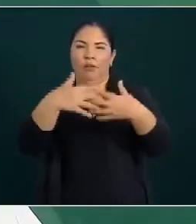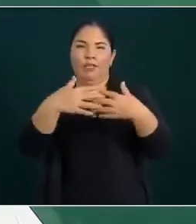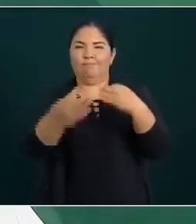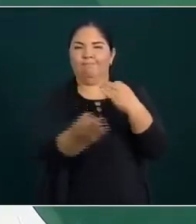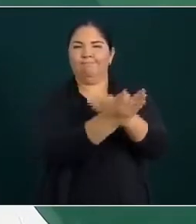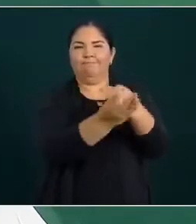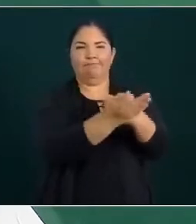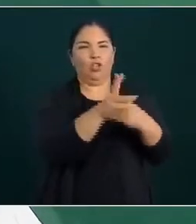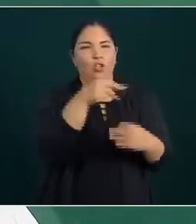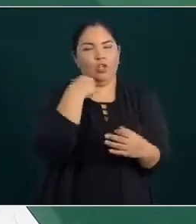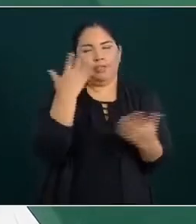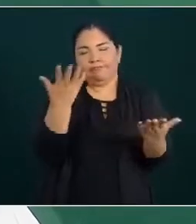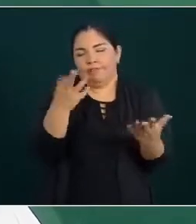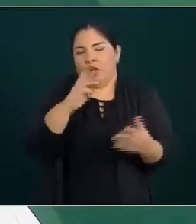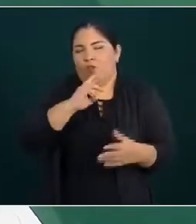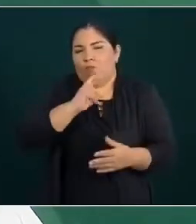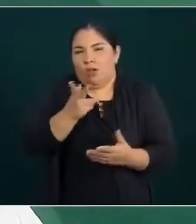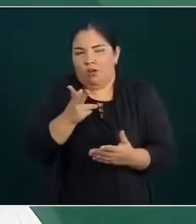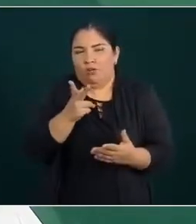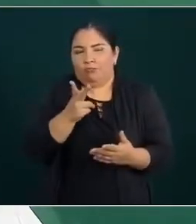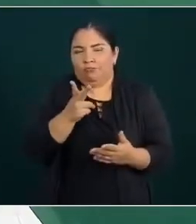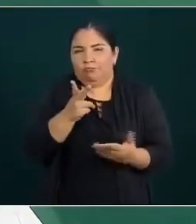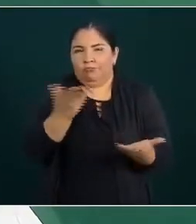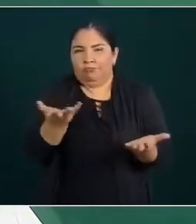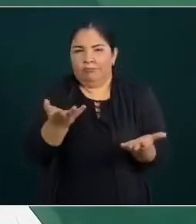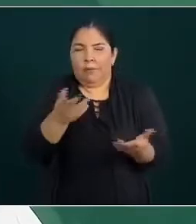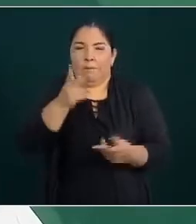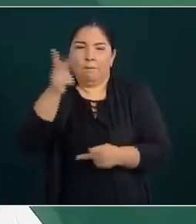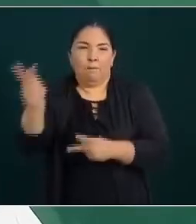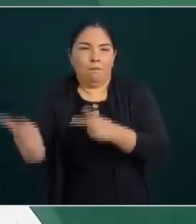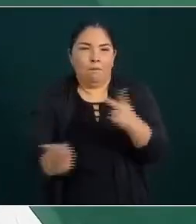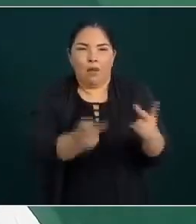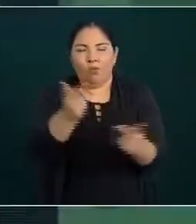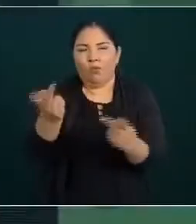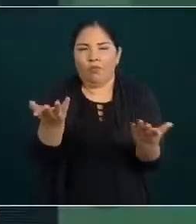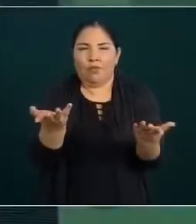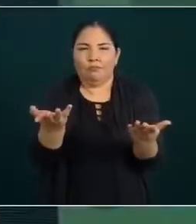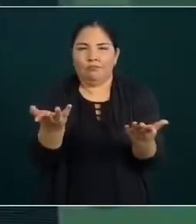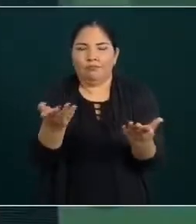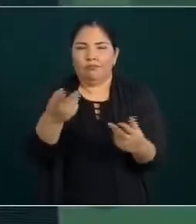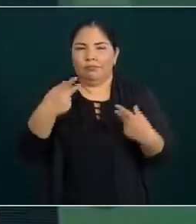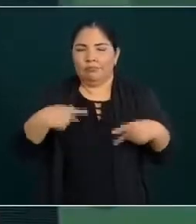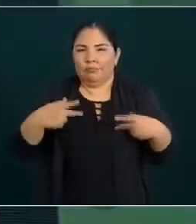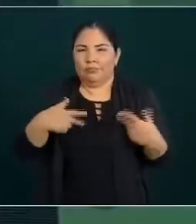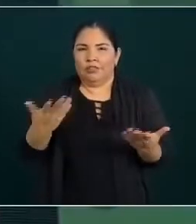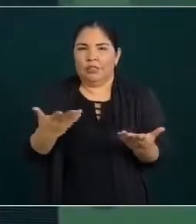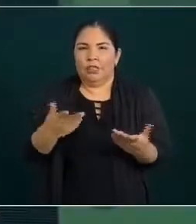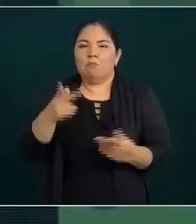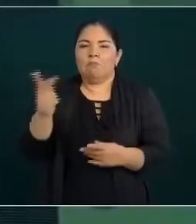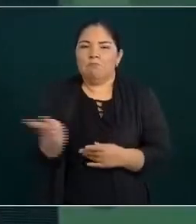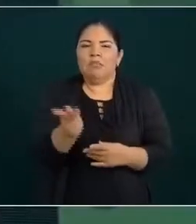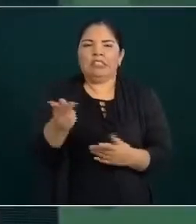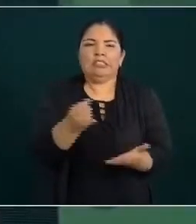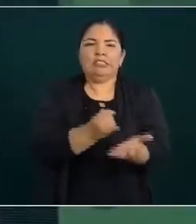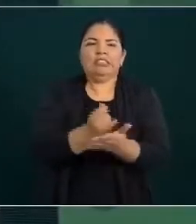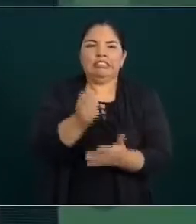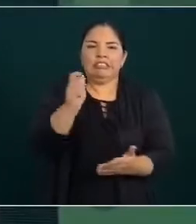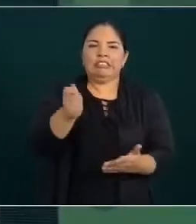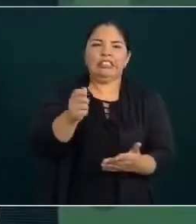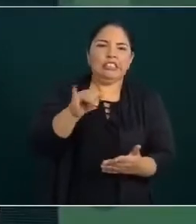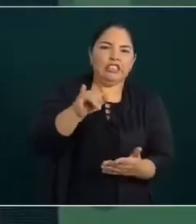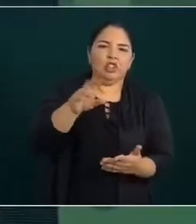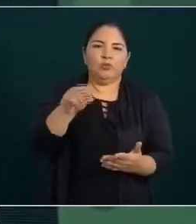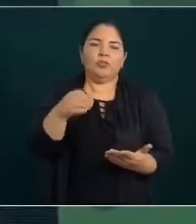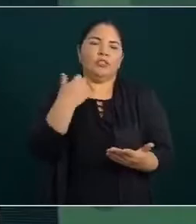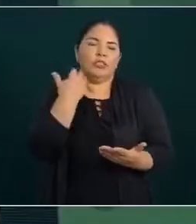Lo mejor, en todo caso, es preguntar al pueblo, consultarle al pueblo. Entonces, lo